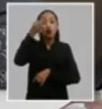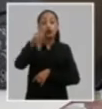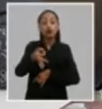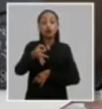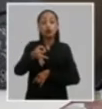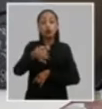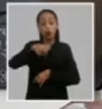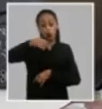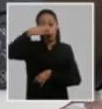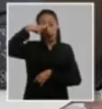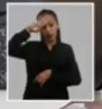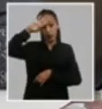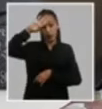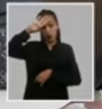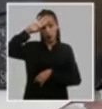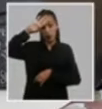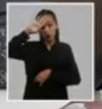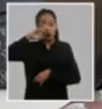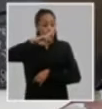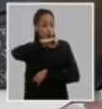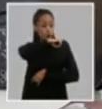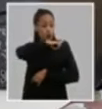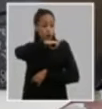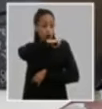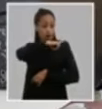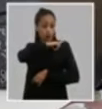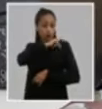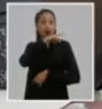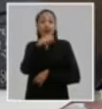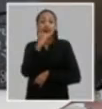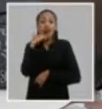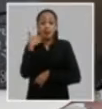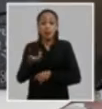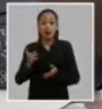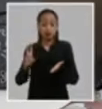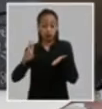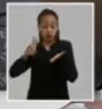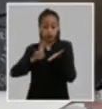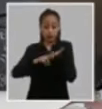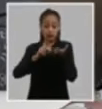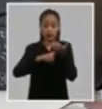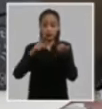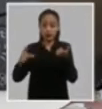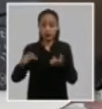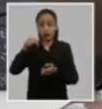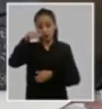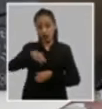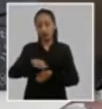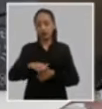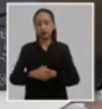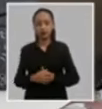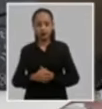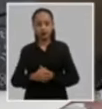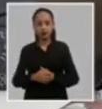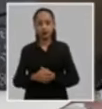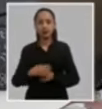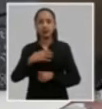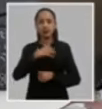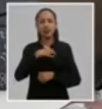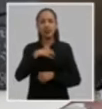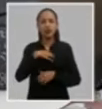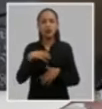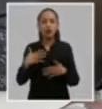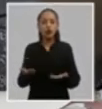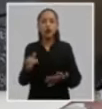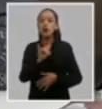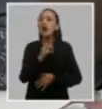de la patria los cuadros que somos militantes del partido dentro de la vanguardia tenemos que ser